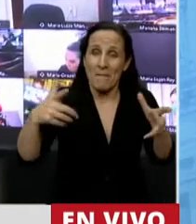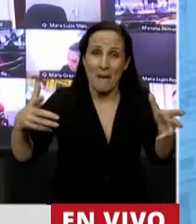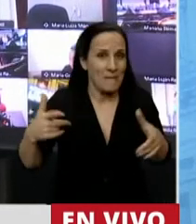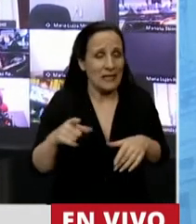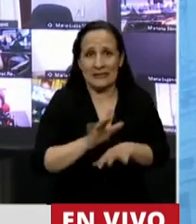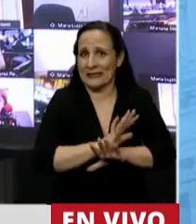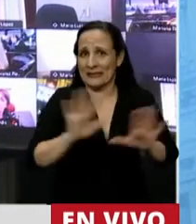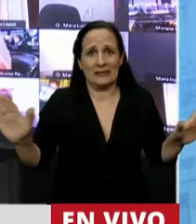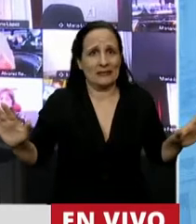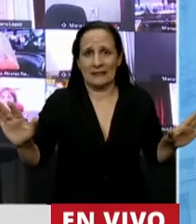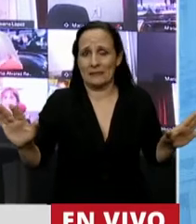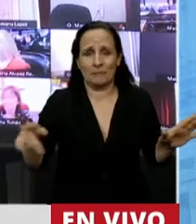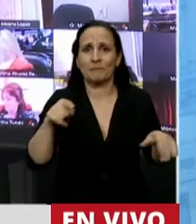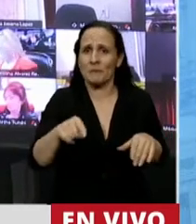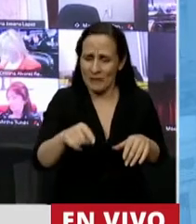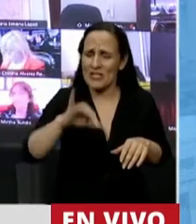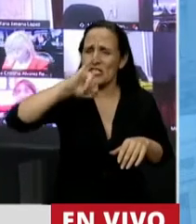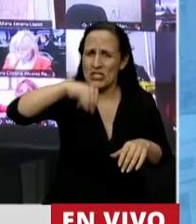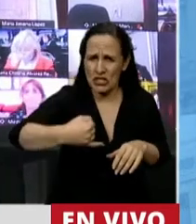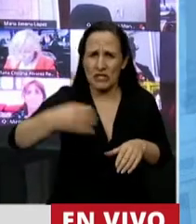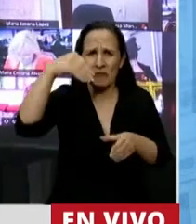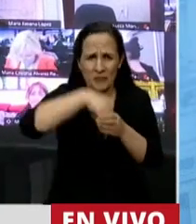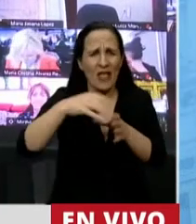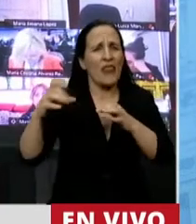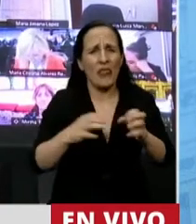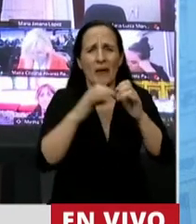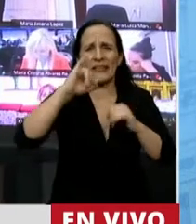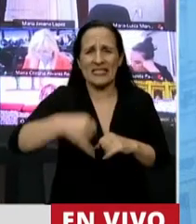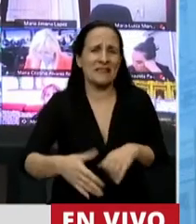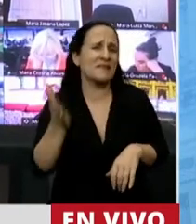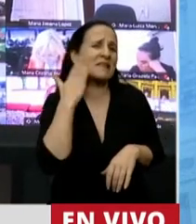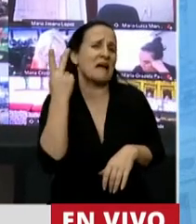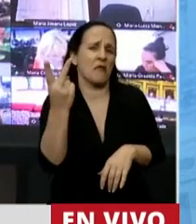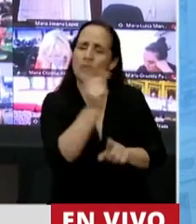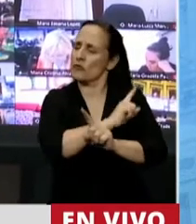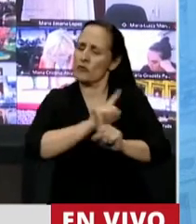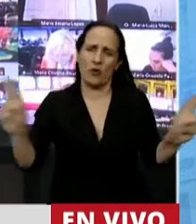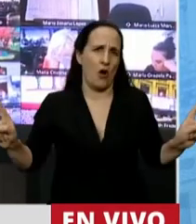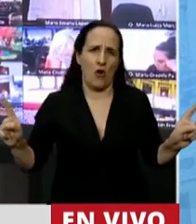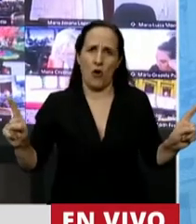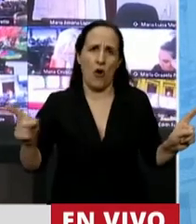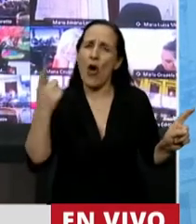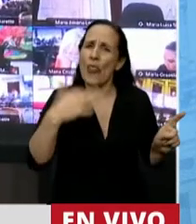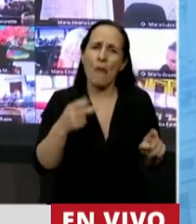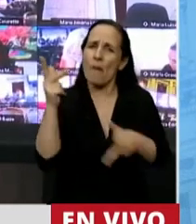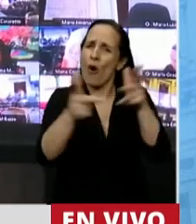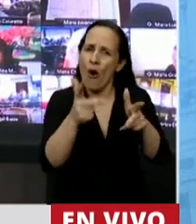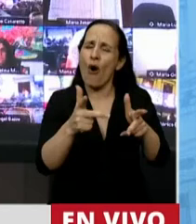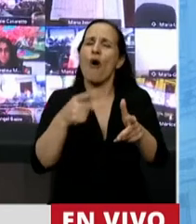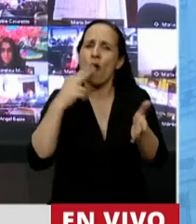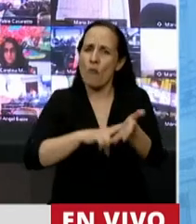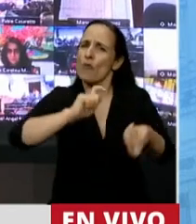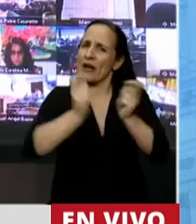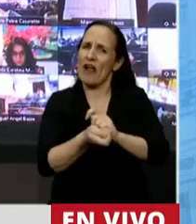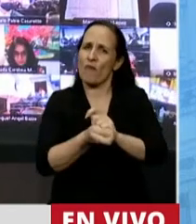tributario, demos la discusión verdaderamente, no seamos hipócritas y pongamos sobre la mesa la reforma